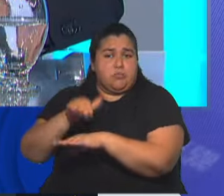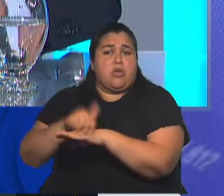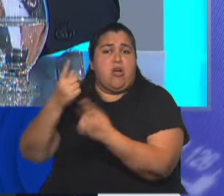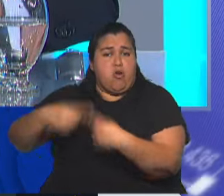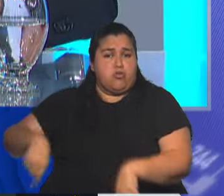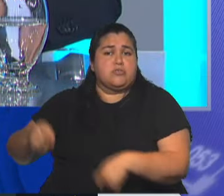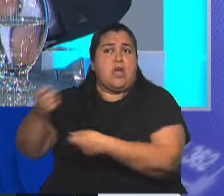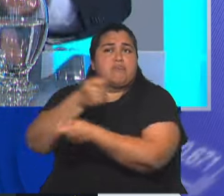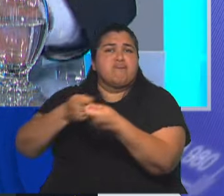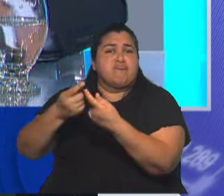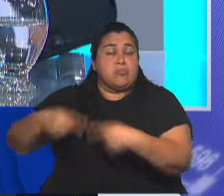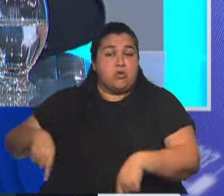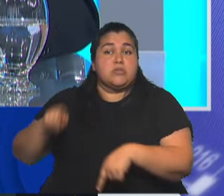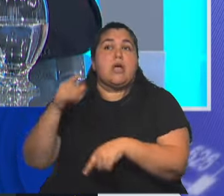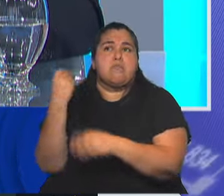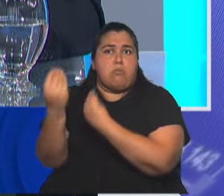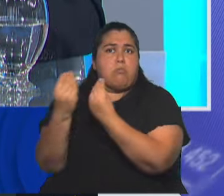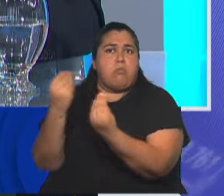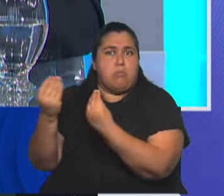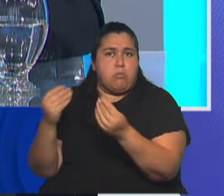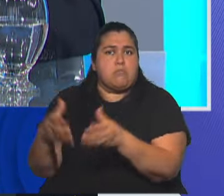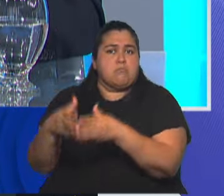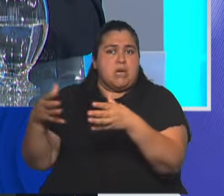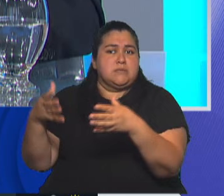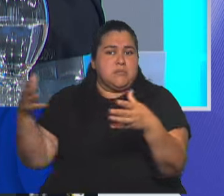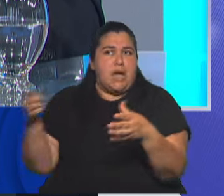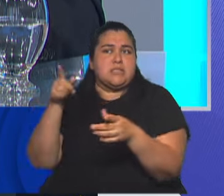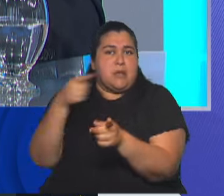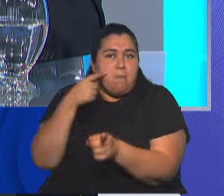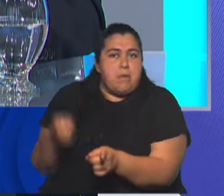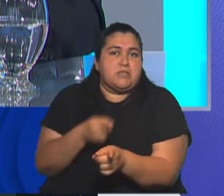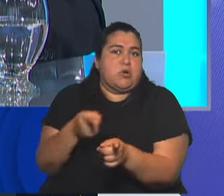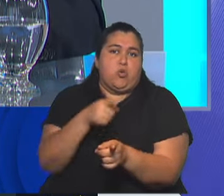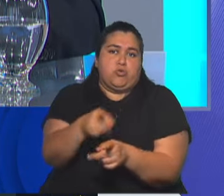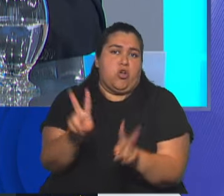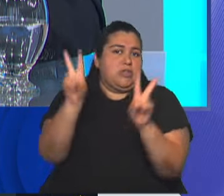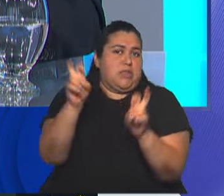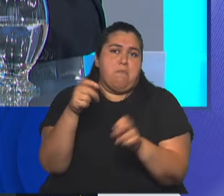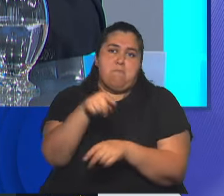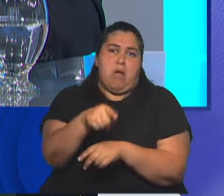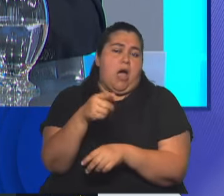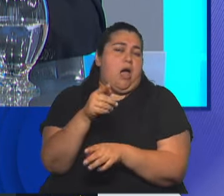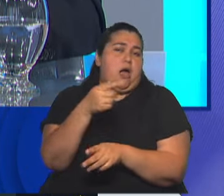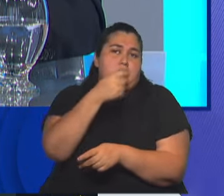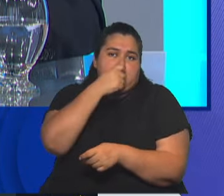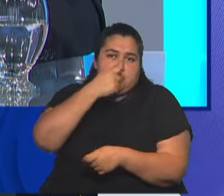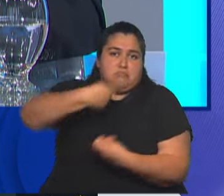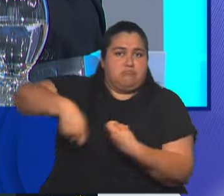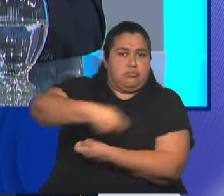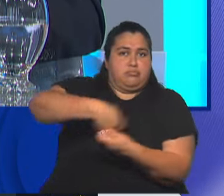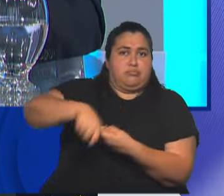funcionarios y va tras esa persecución sobre el delincuente narcotraficante,